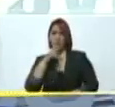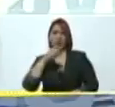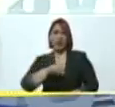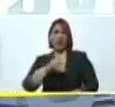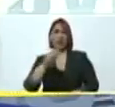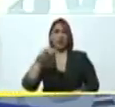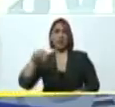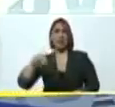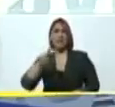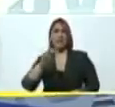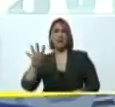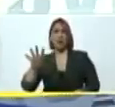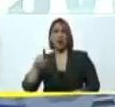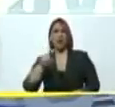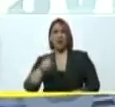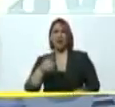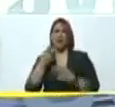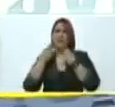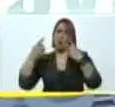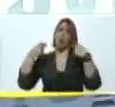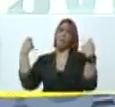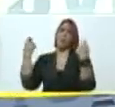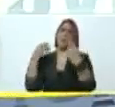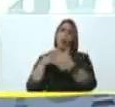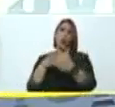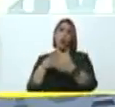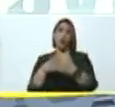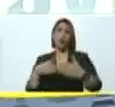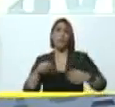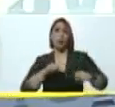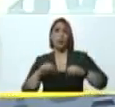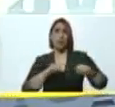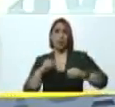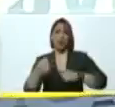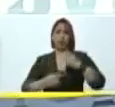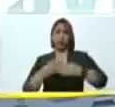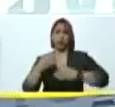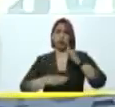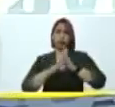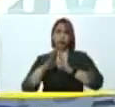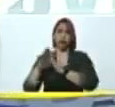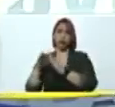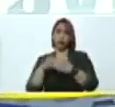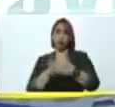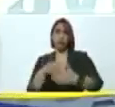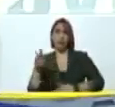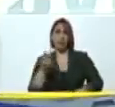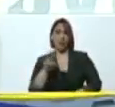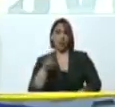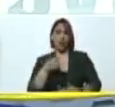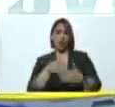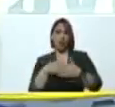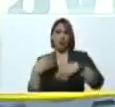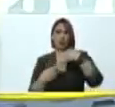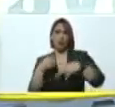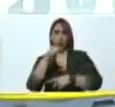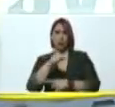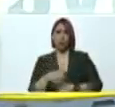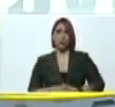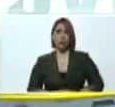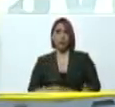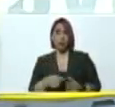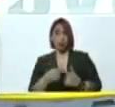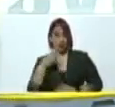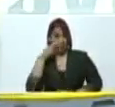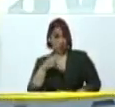NTN24, es el que lo saca, contra los movimientos progresistas, contra Venezuela, contra la revolución, entonces cuando